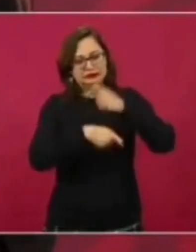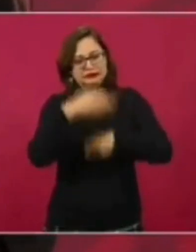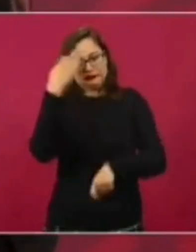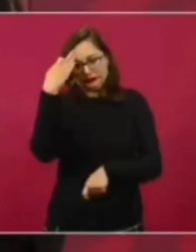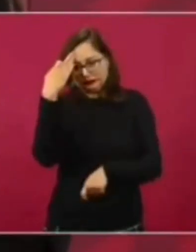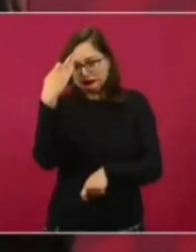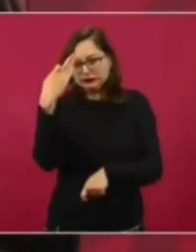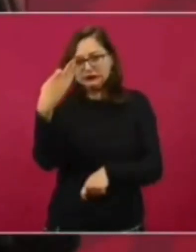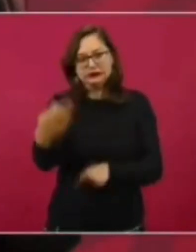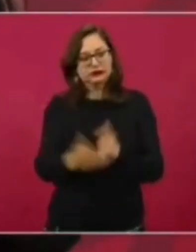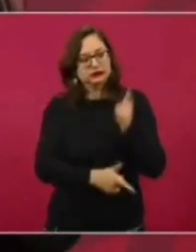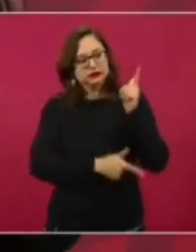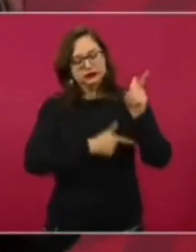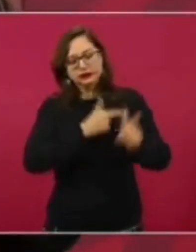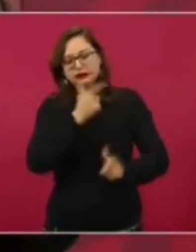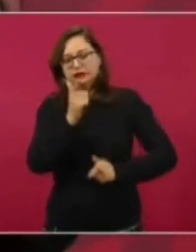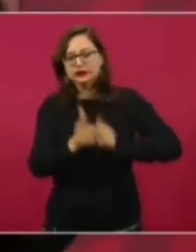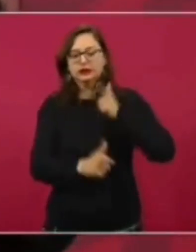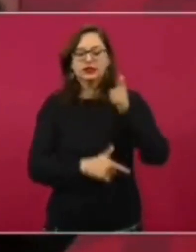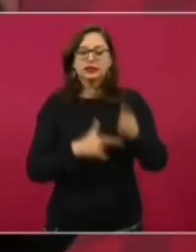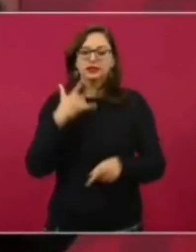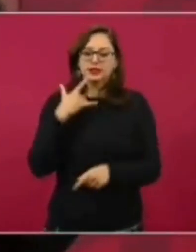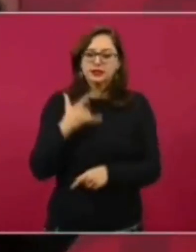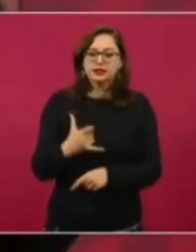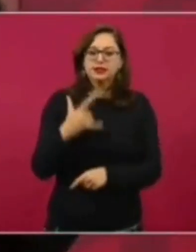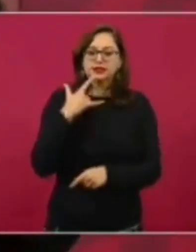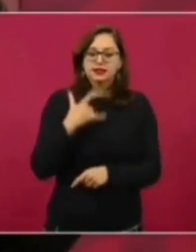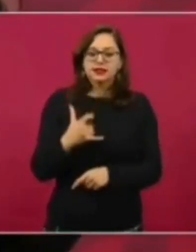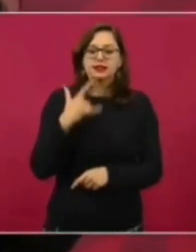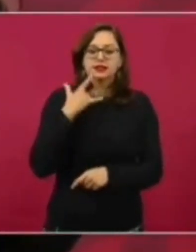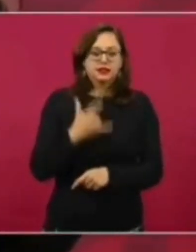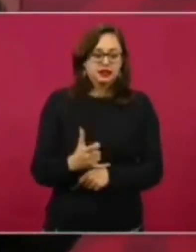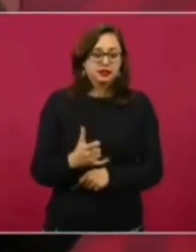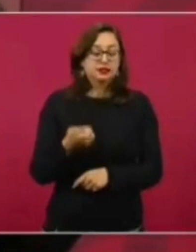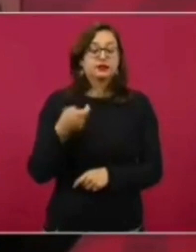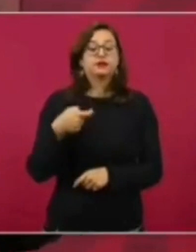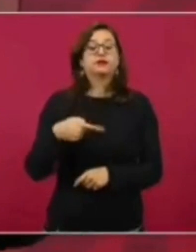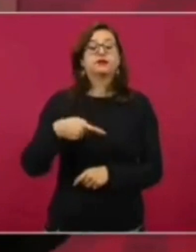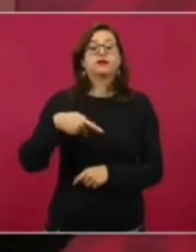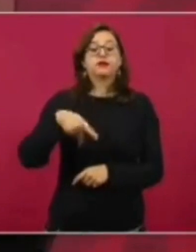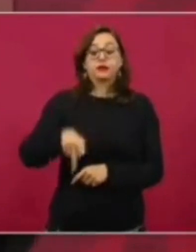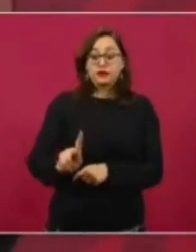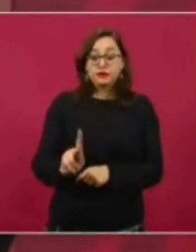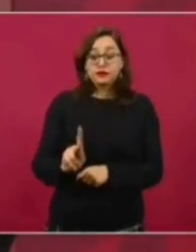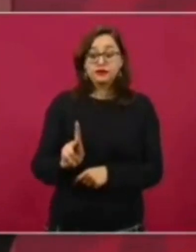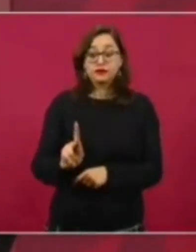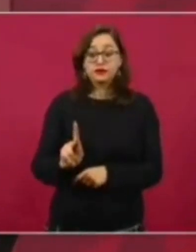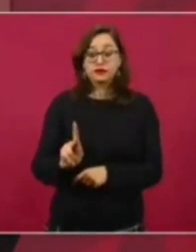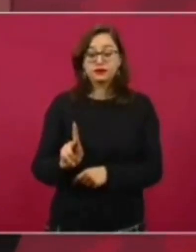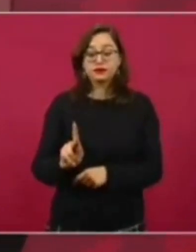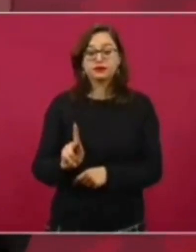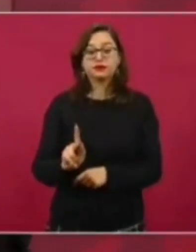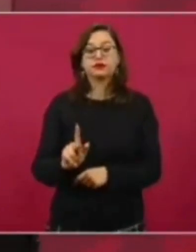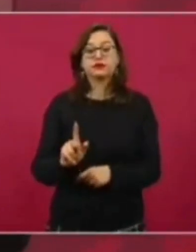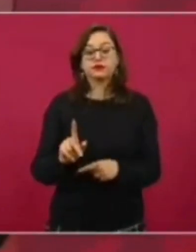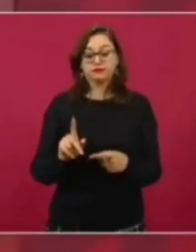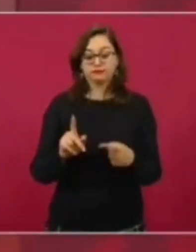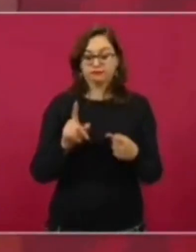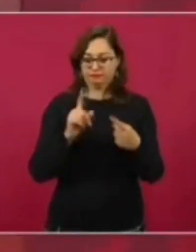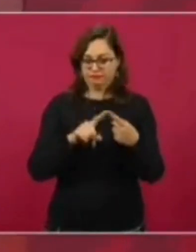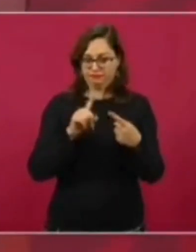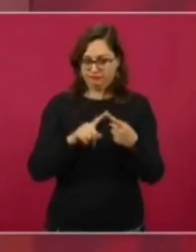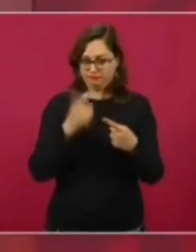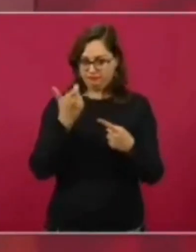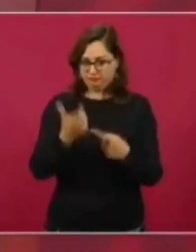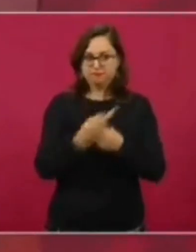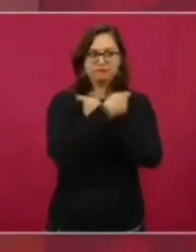pero si tenemos tiempo, lo segundo va a ser